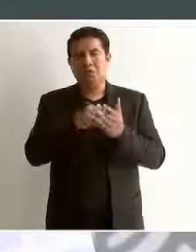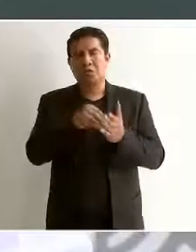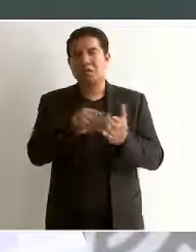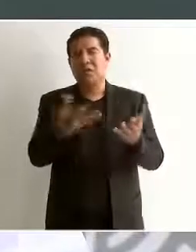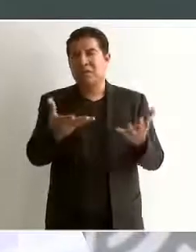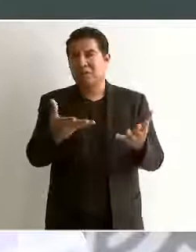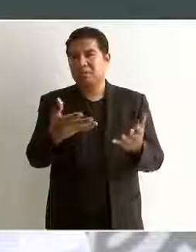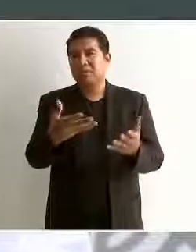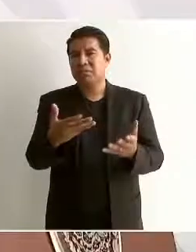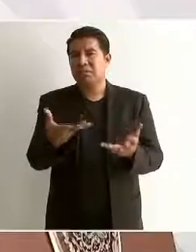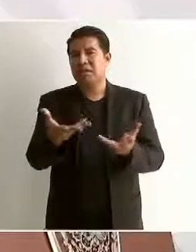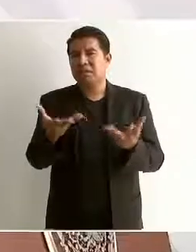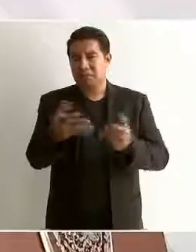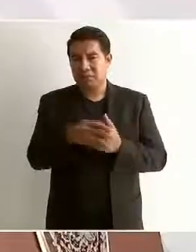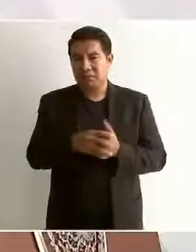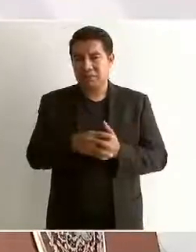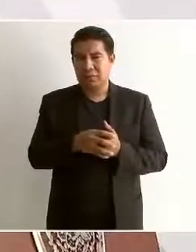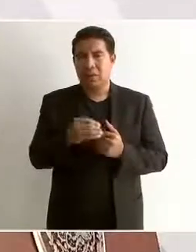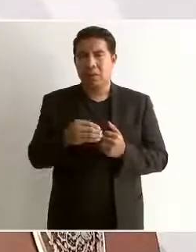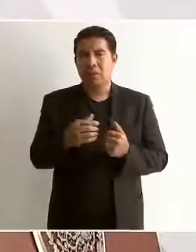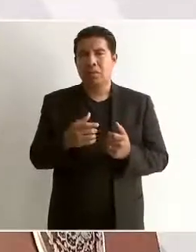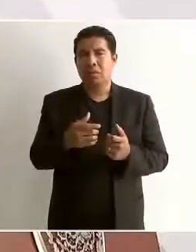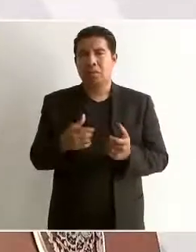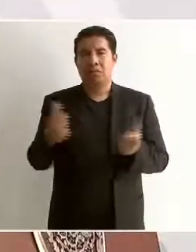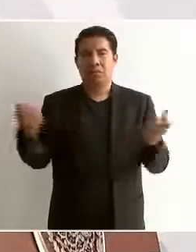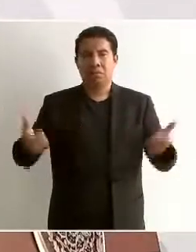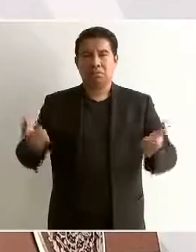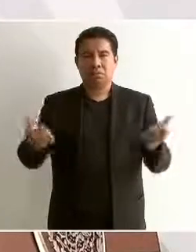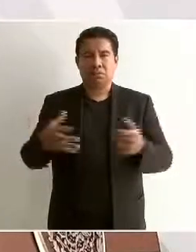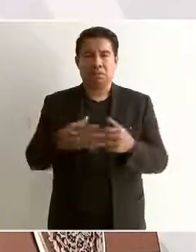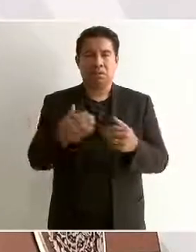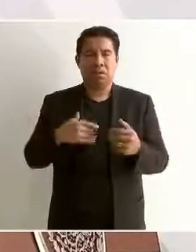para que continúen los lujos en el gobierno